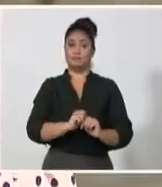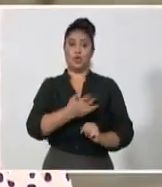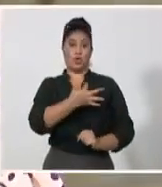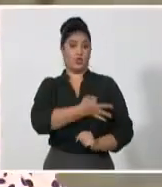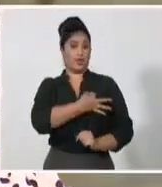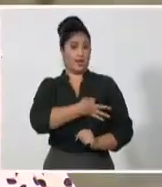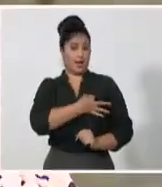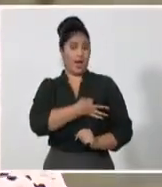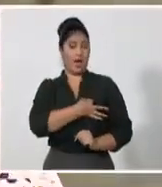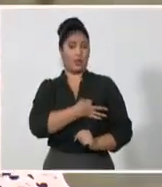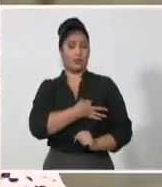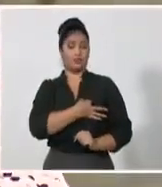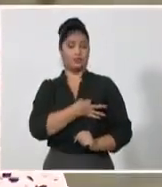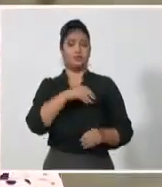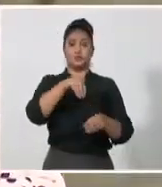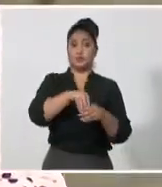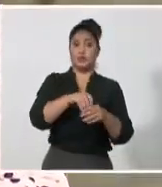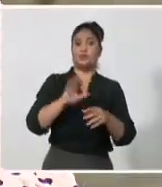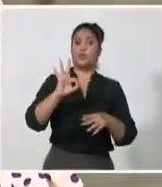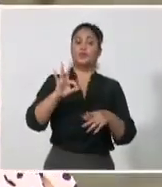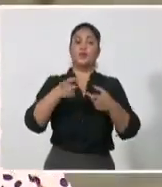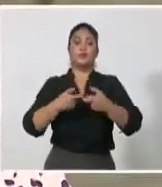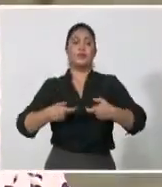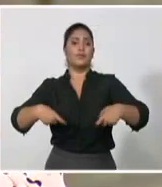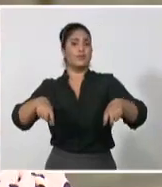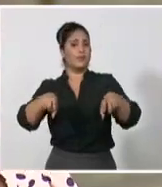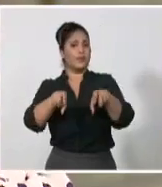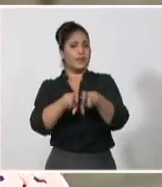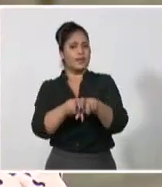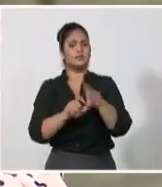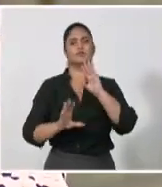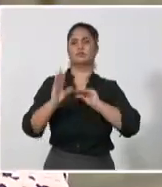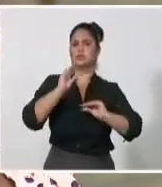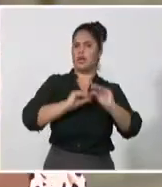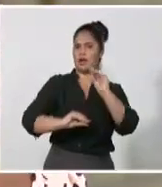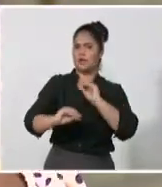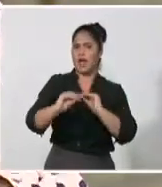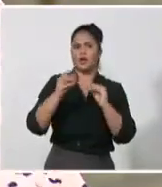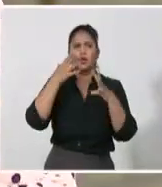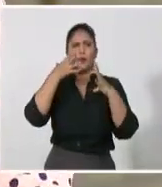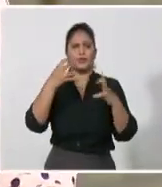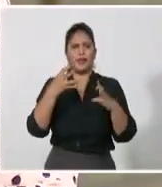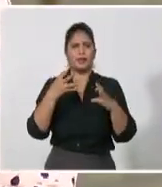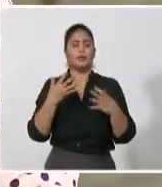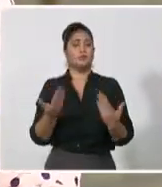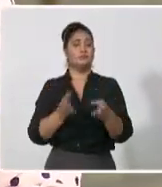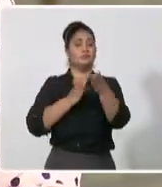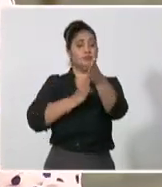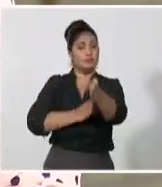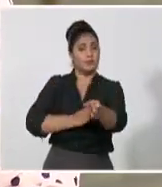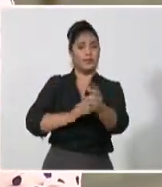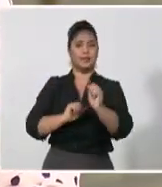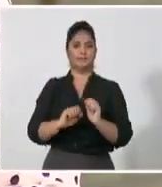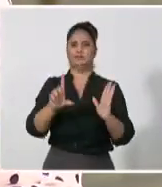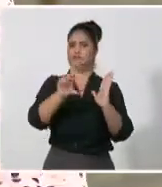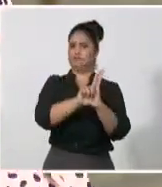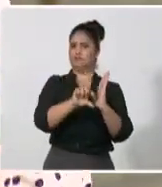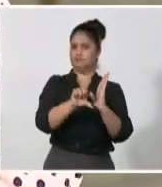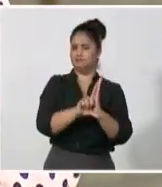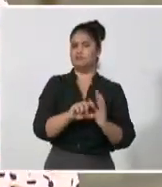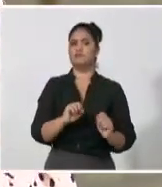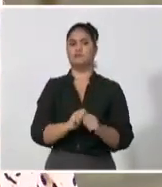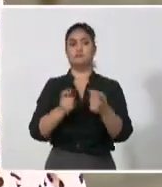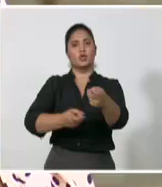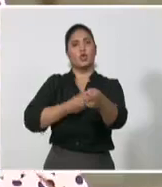la Comisión Económico-Social del VIII Congreso del Partido convinieron en que la disciplina, el cumplimiento de la legalidad y la lucha contra la corrupción